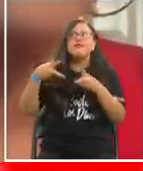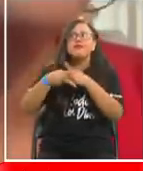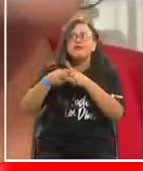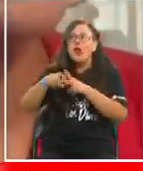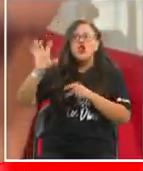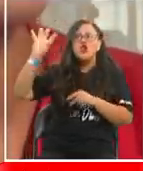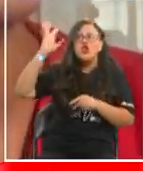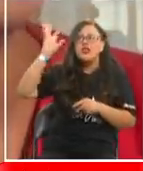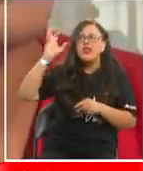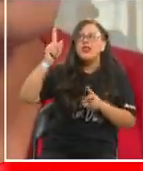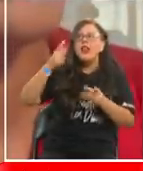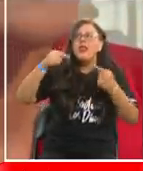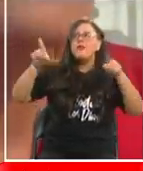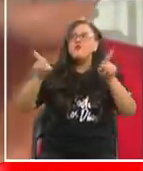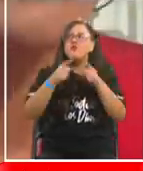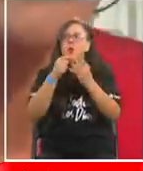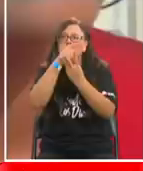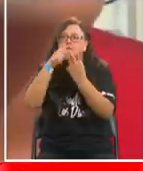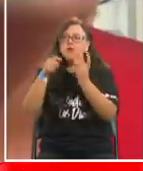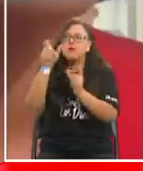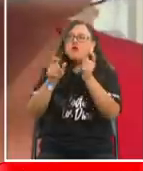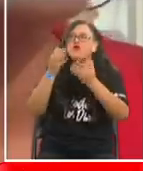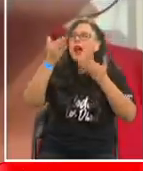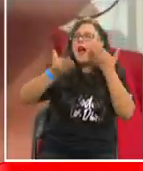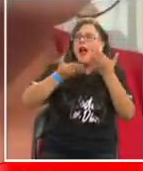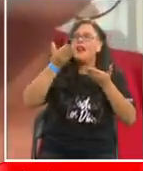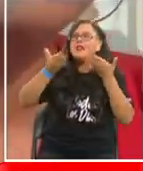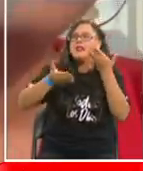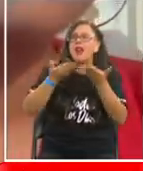pasar. La gente es buena y da la pasar.